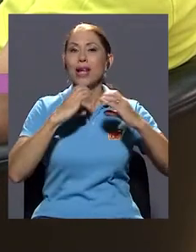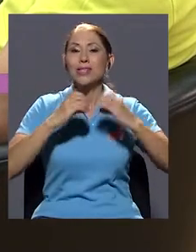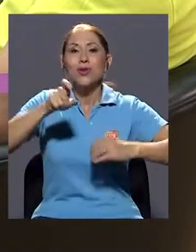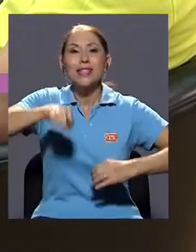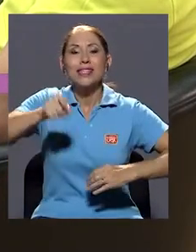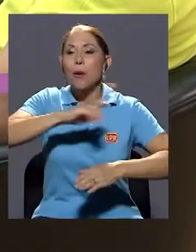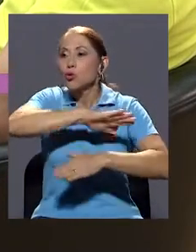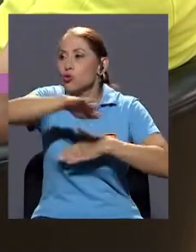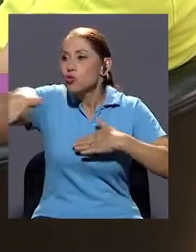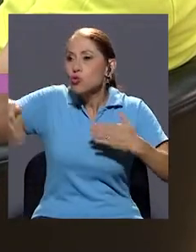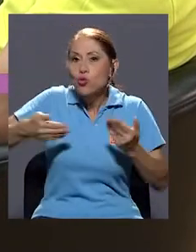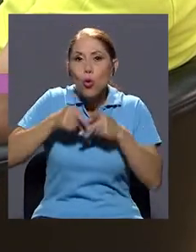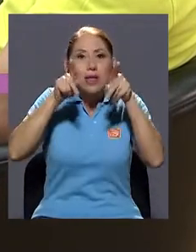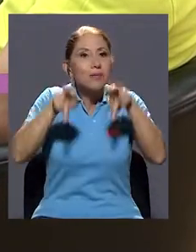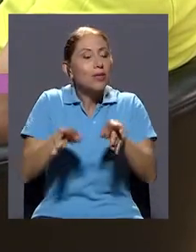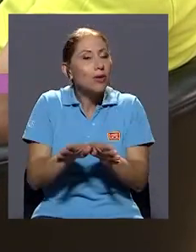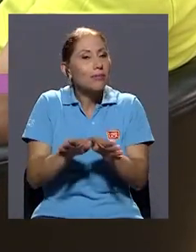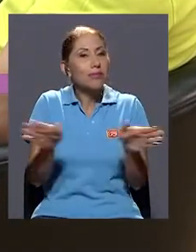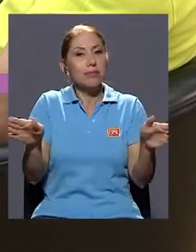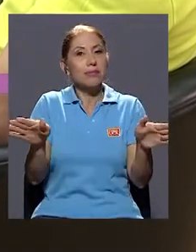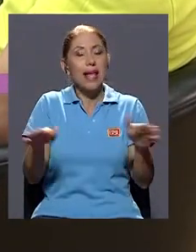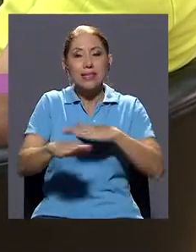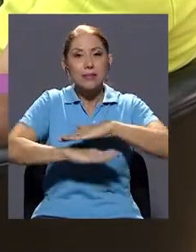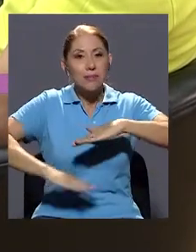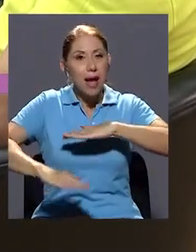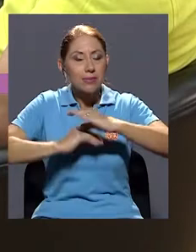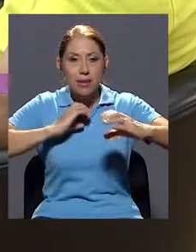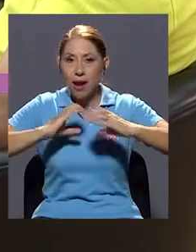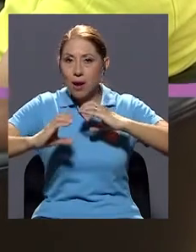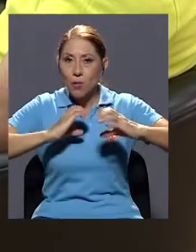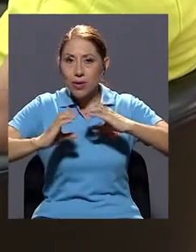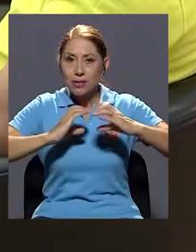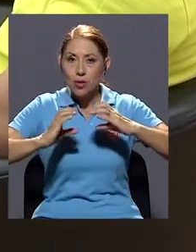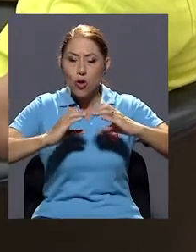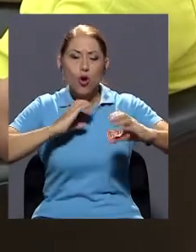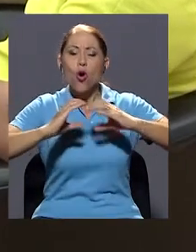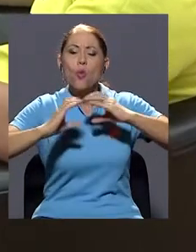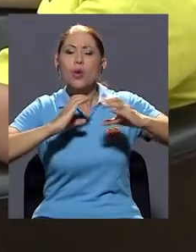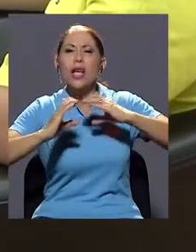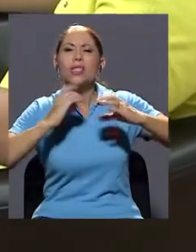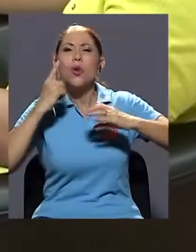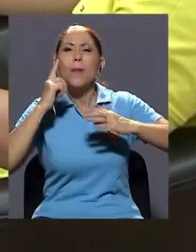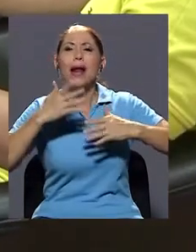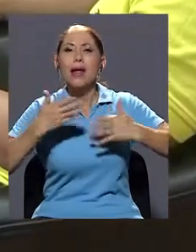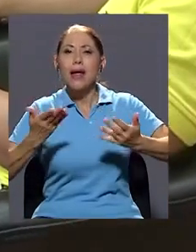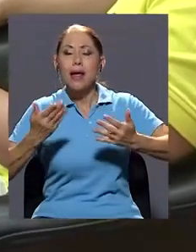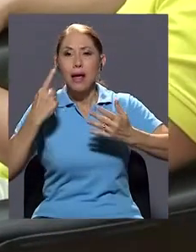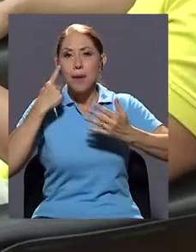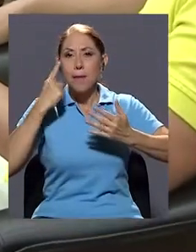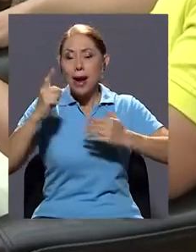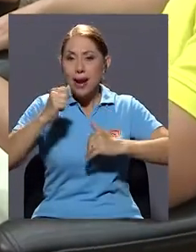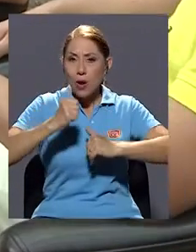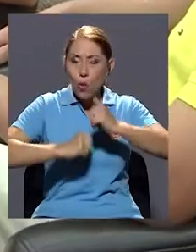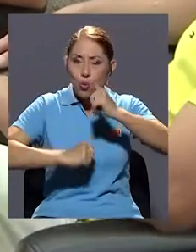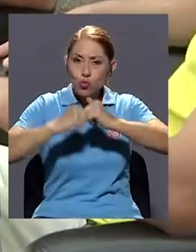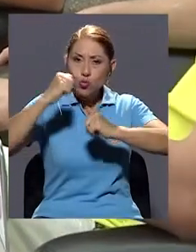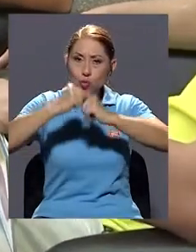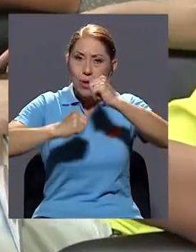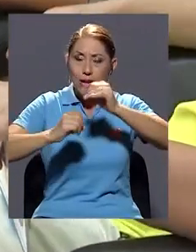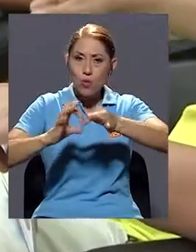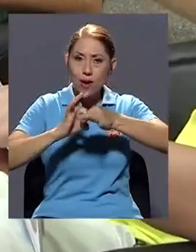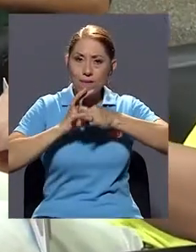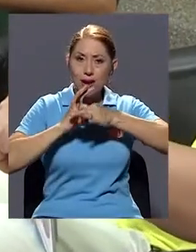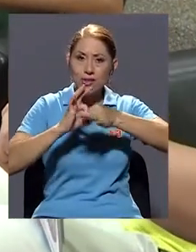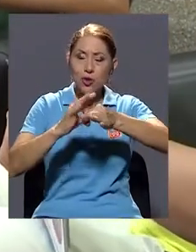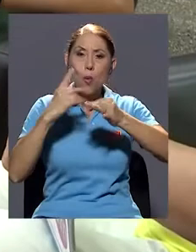y todos y es básica. Es el medio que vamos a tener para construir y mantener una